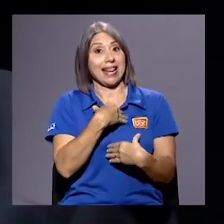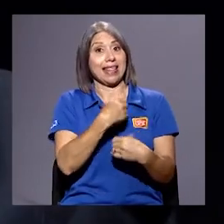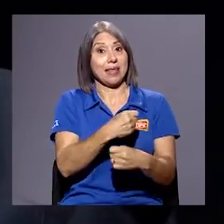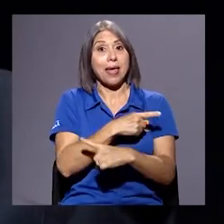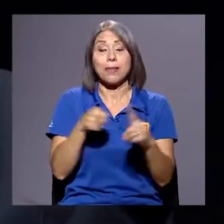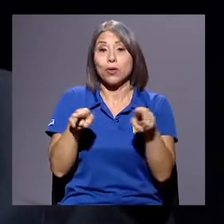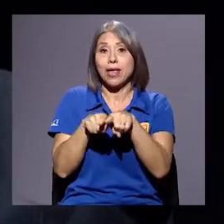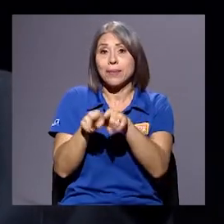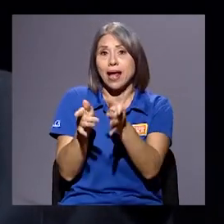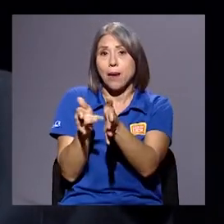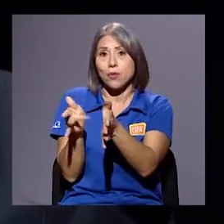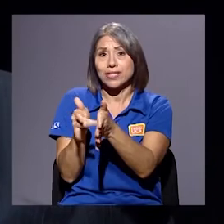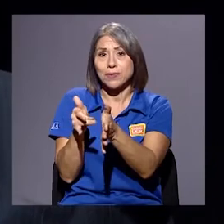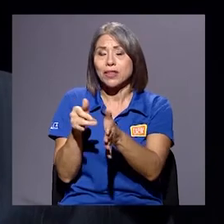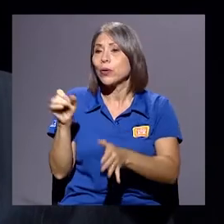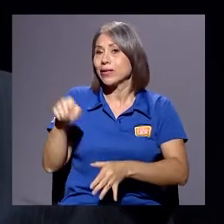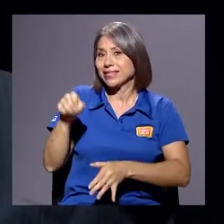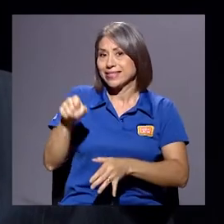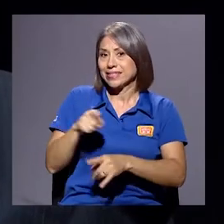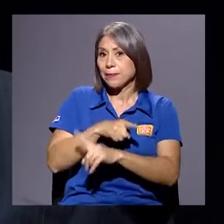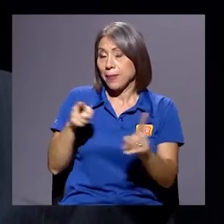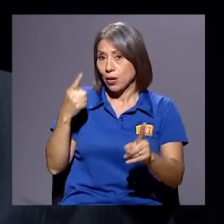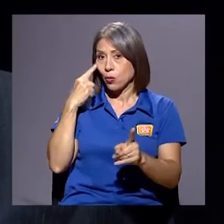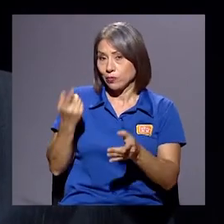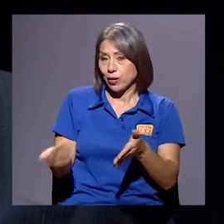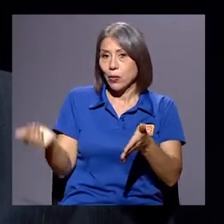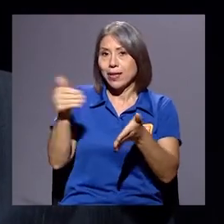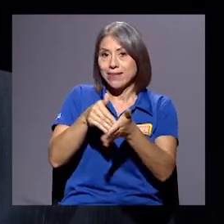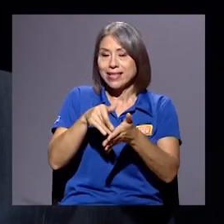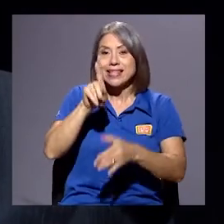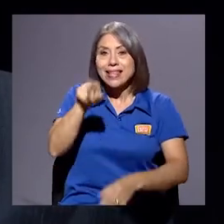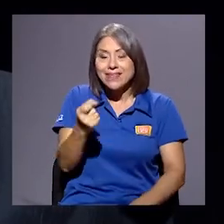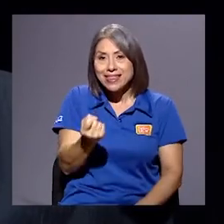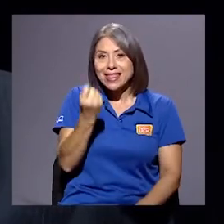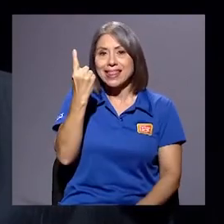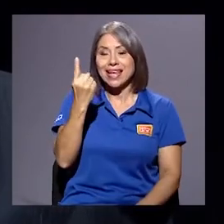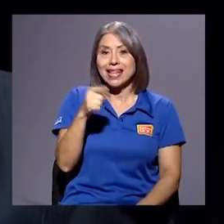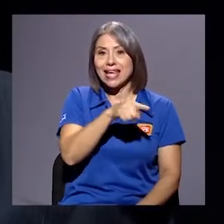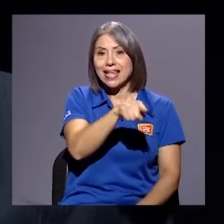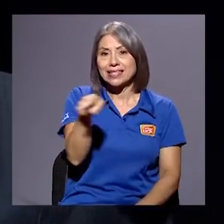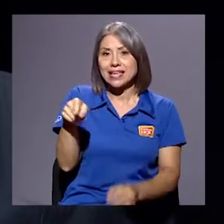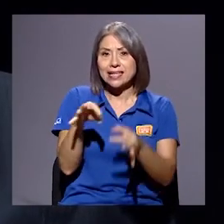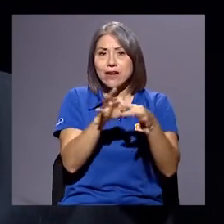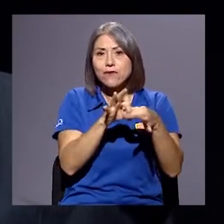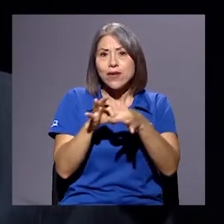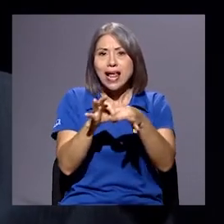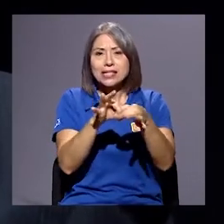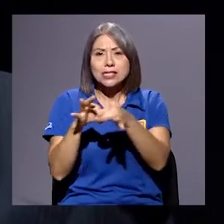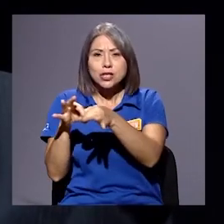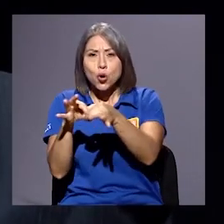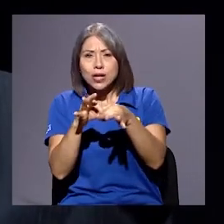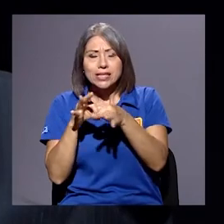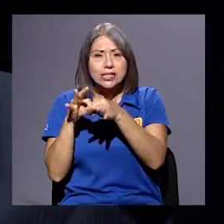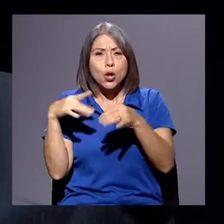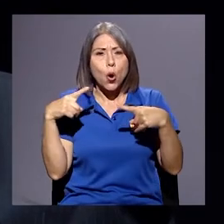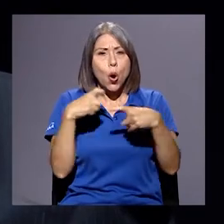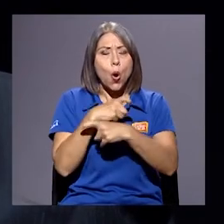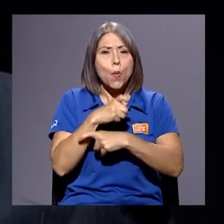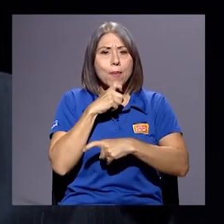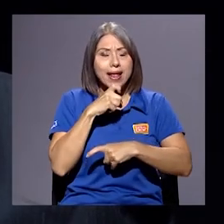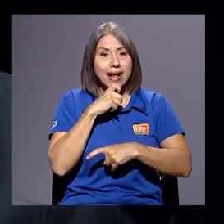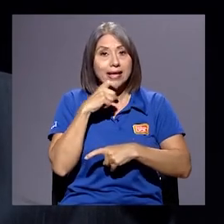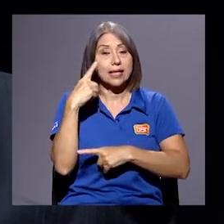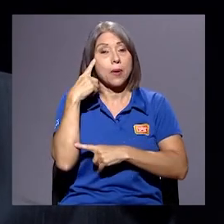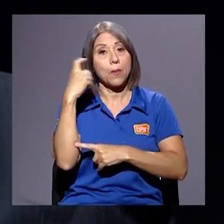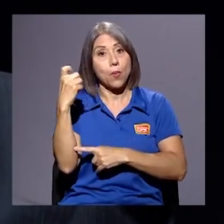señalemos de nuevo, hay que entender esas relaciones complejas, porque aquí se viene planteando